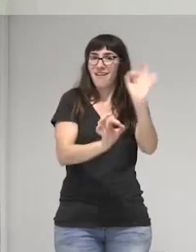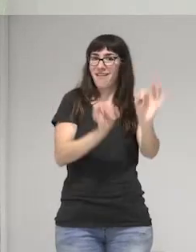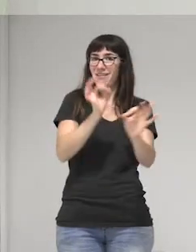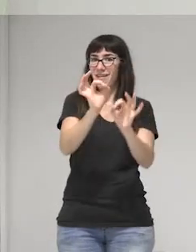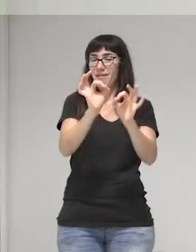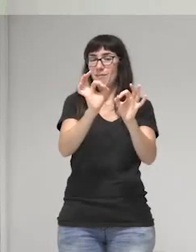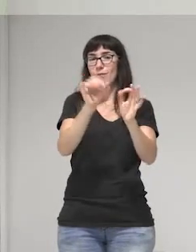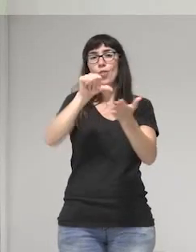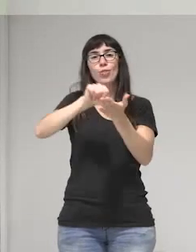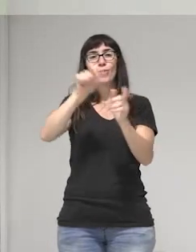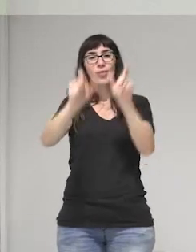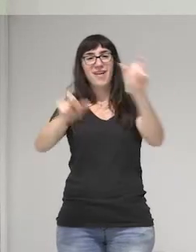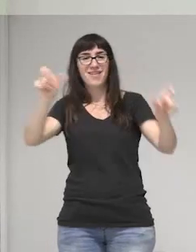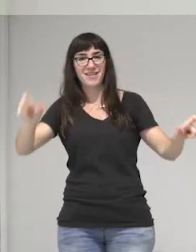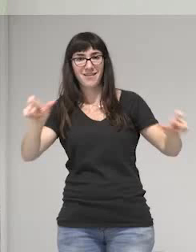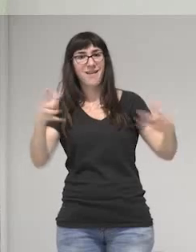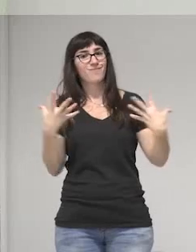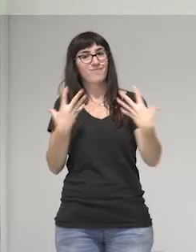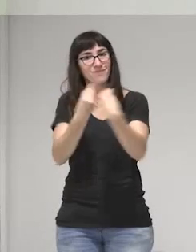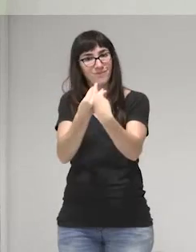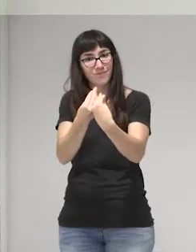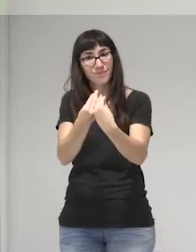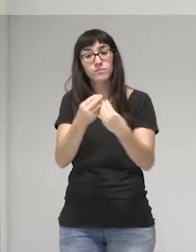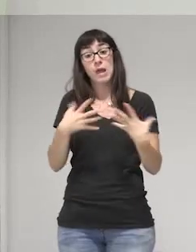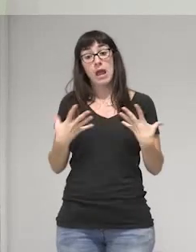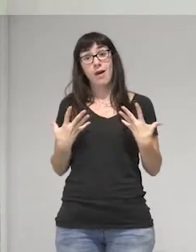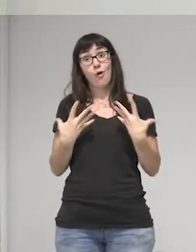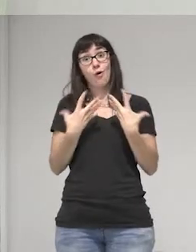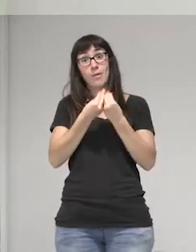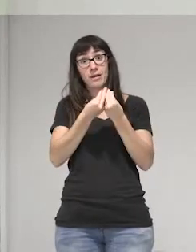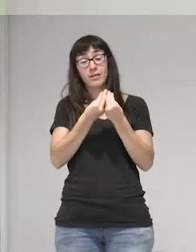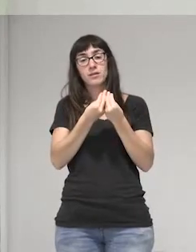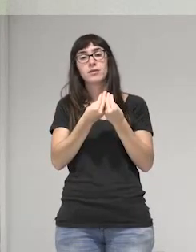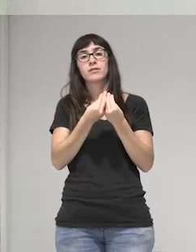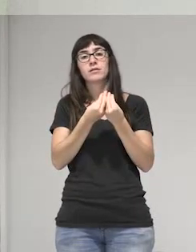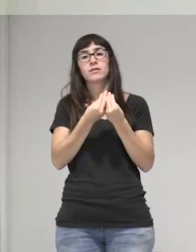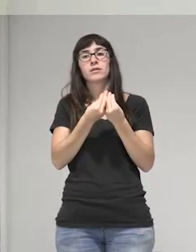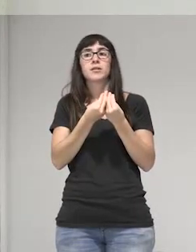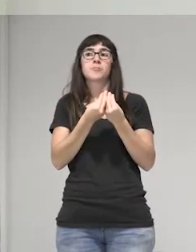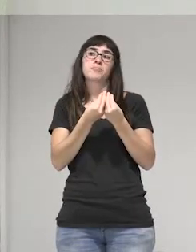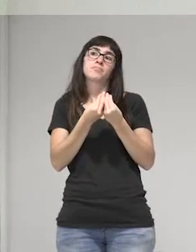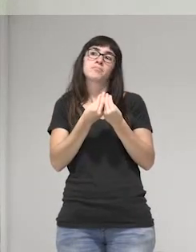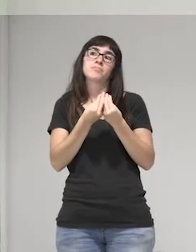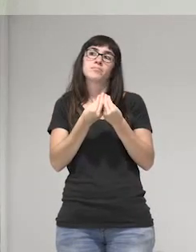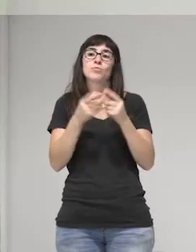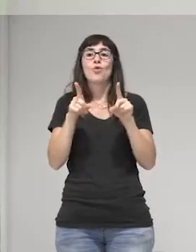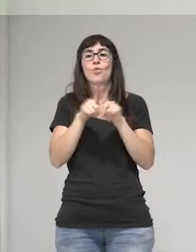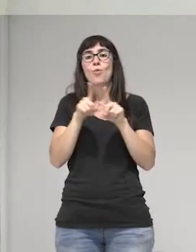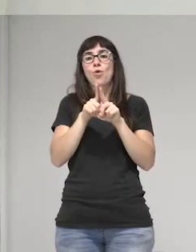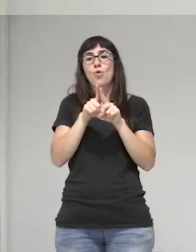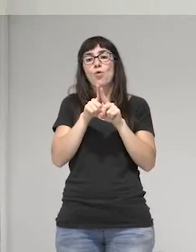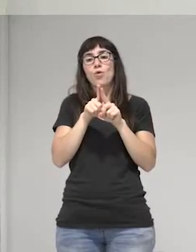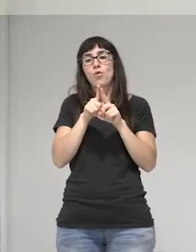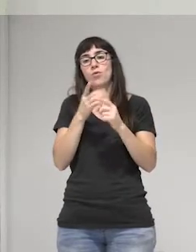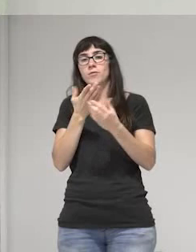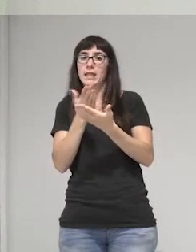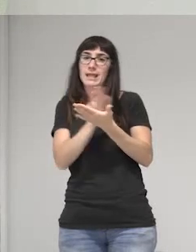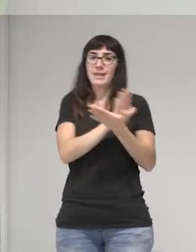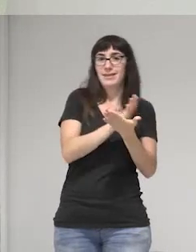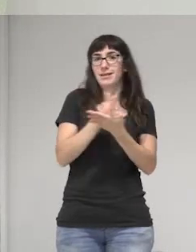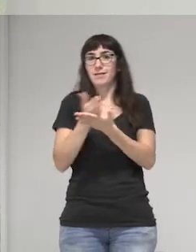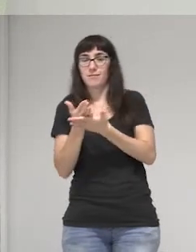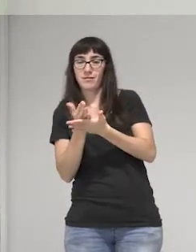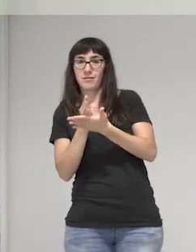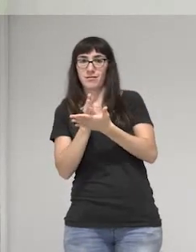la ciudadanía. Y en este marco de acompañamiento y de intermediación es que este